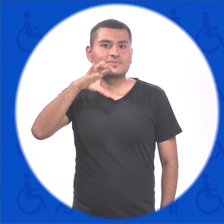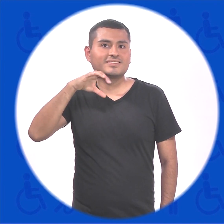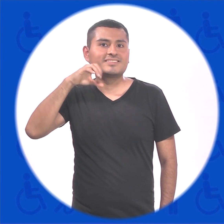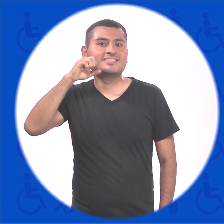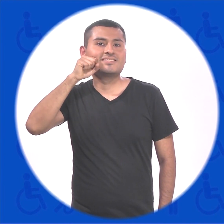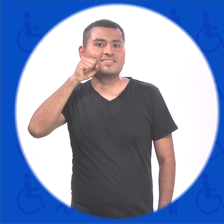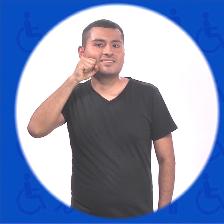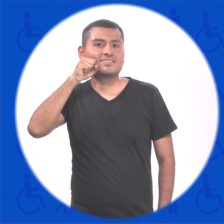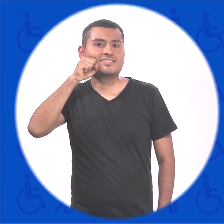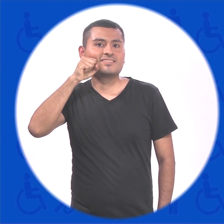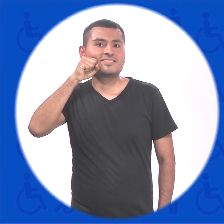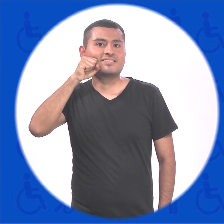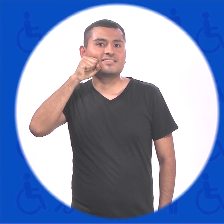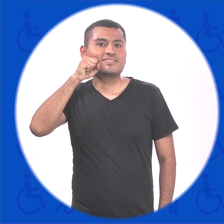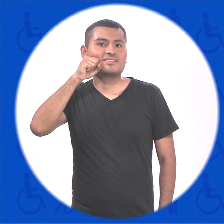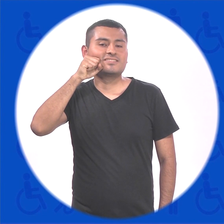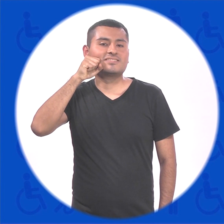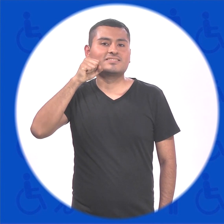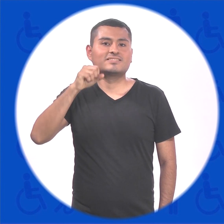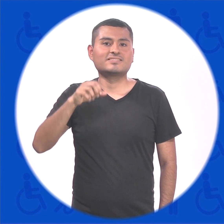Sobrino Sobrina